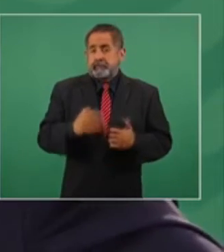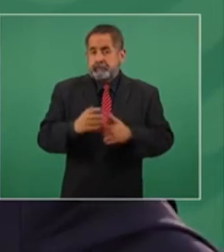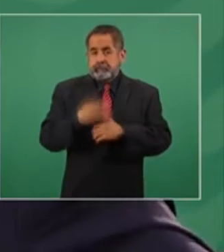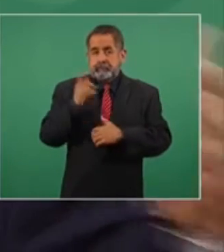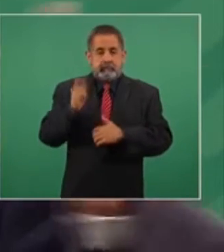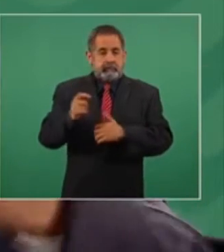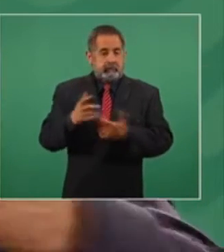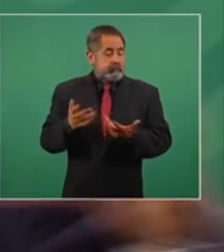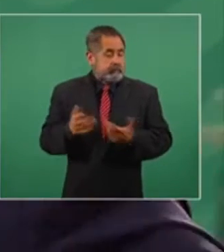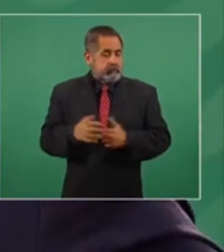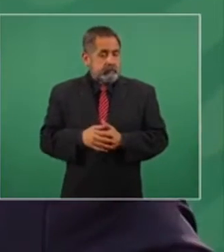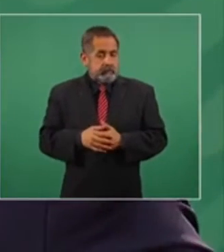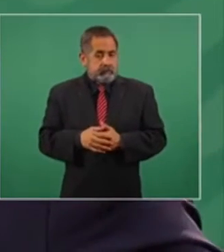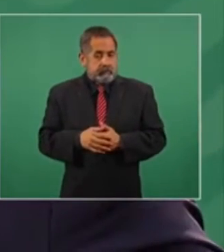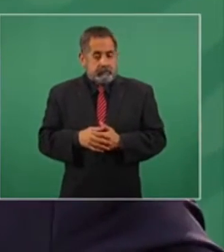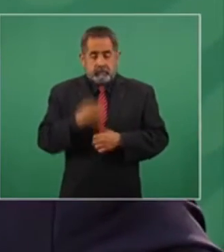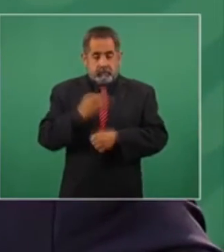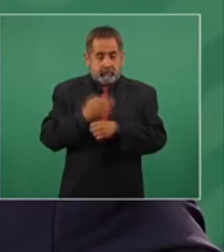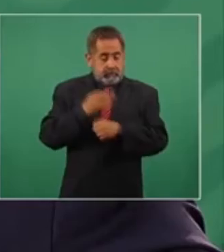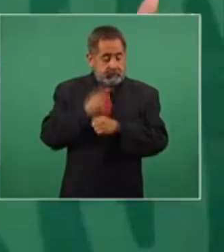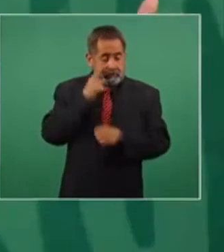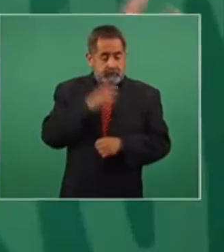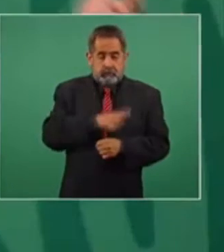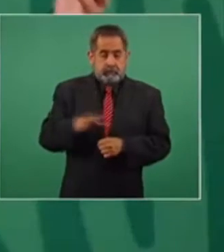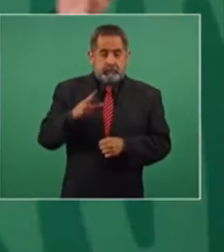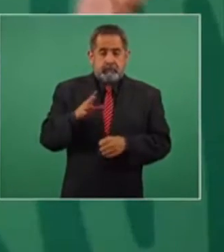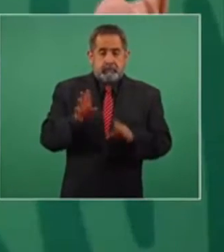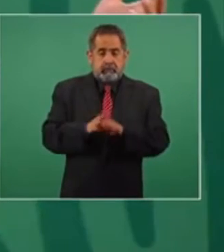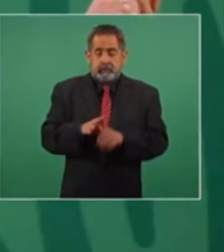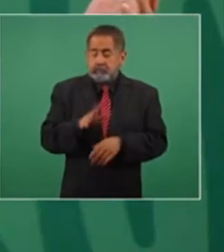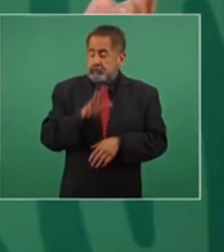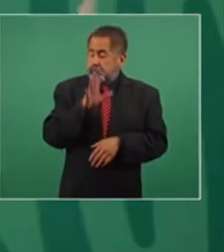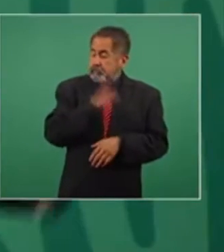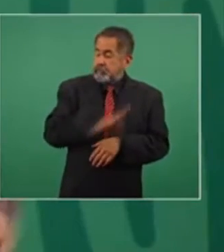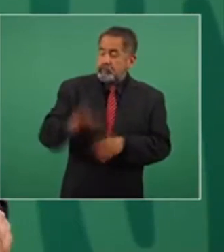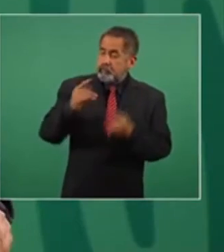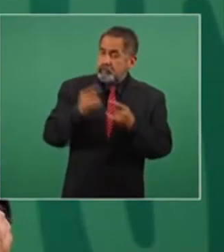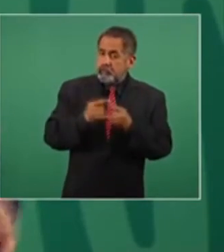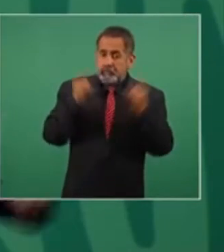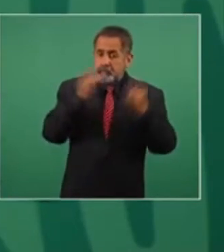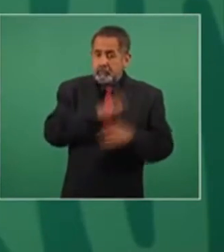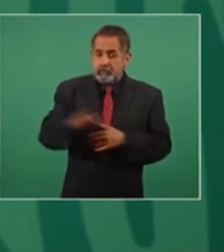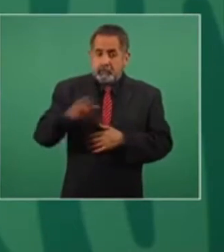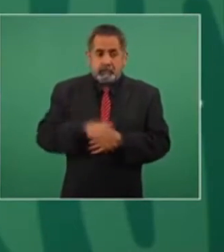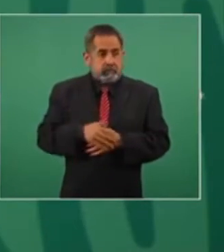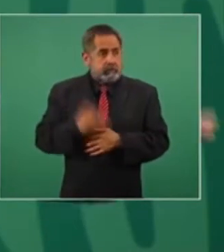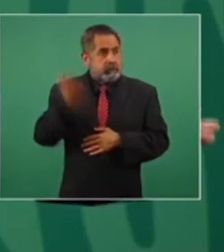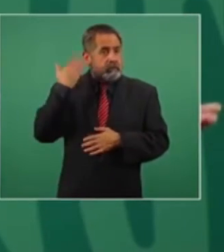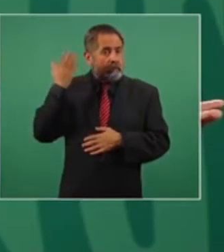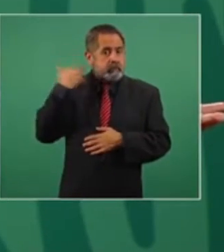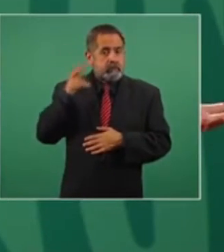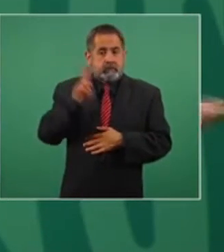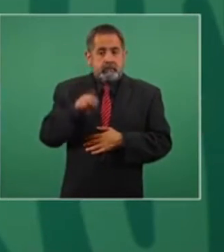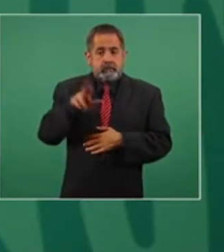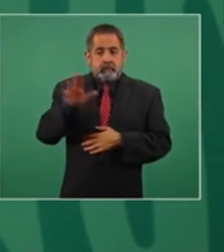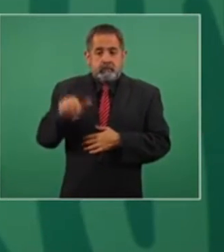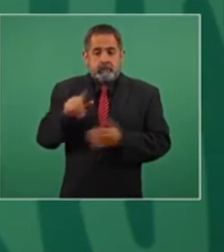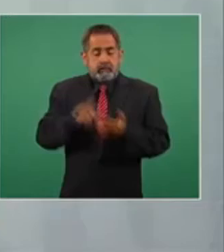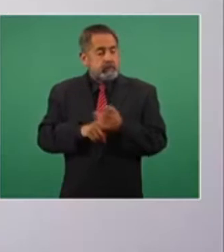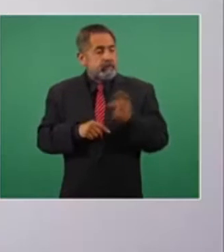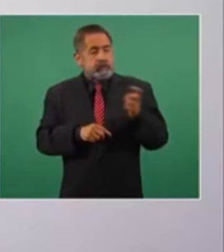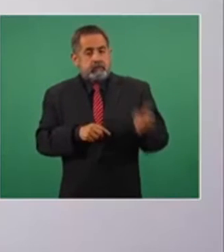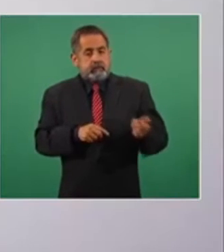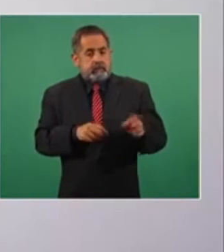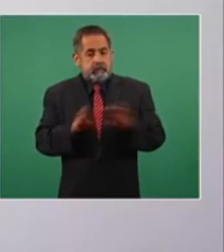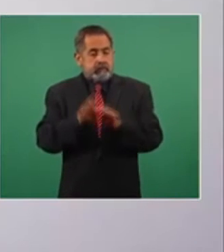Porque estaríamos ante un hecho inédito, nunca se ha llevado a cabo